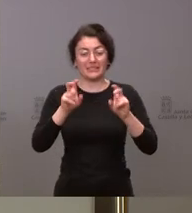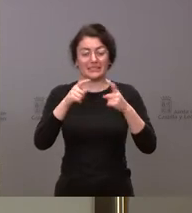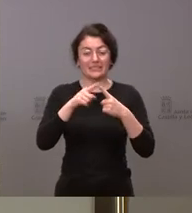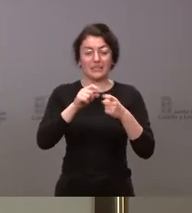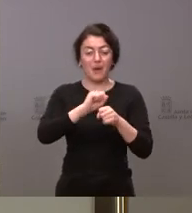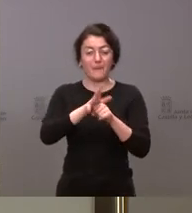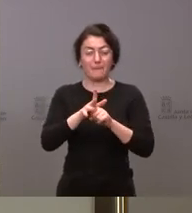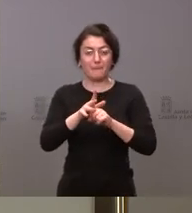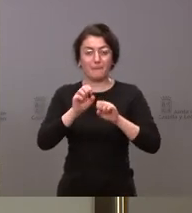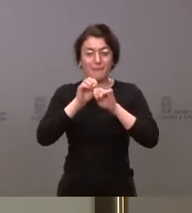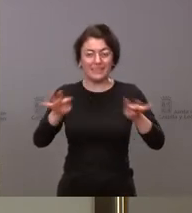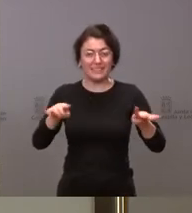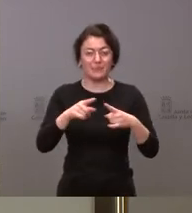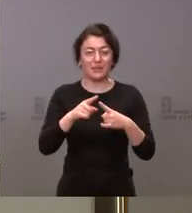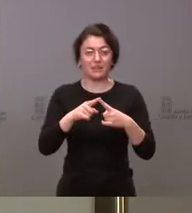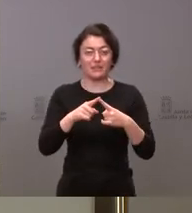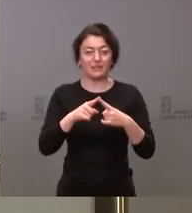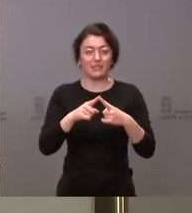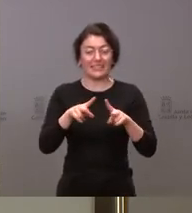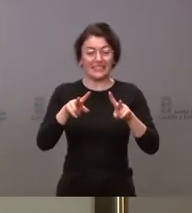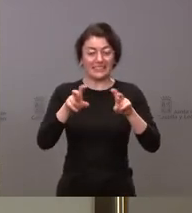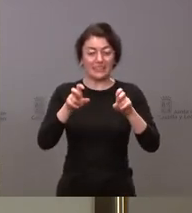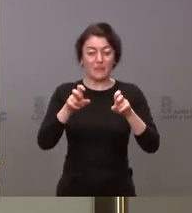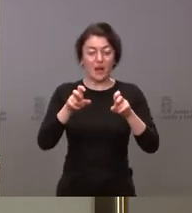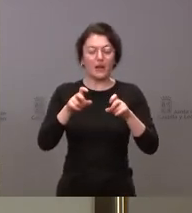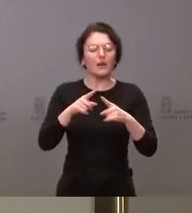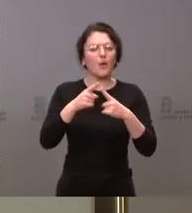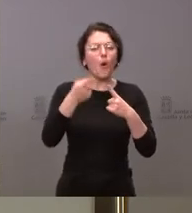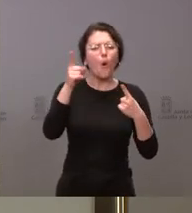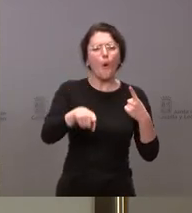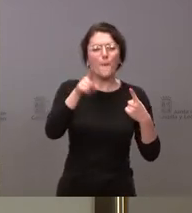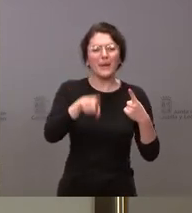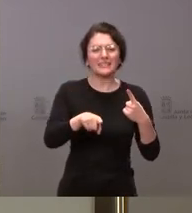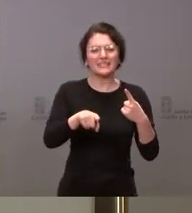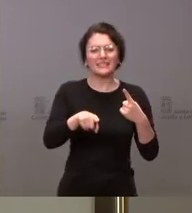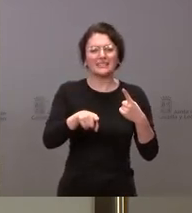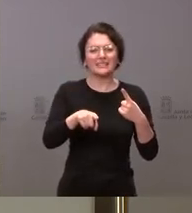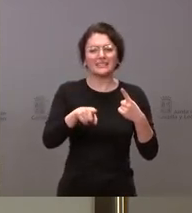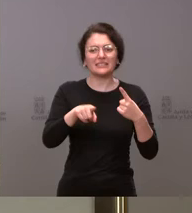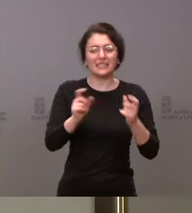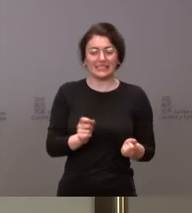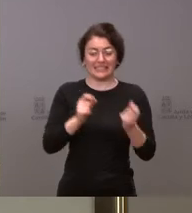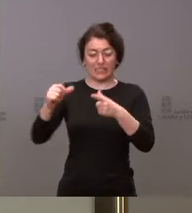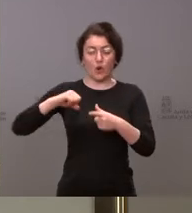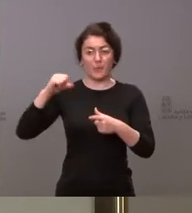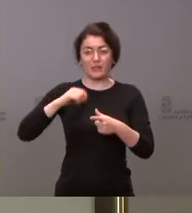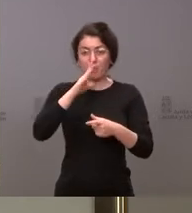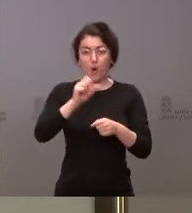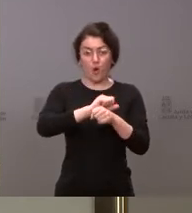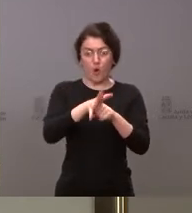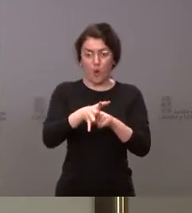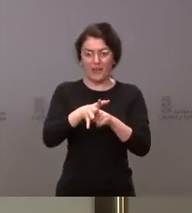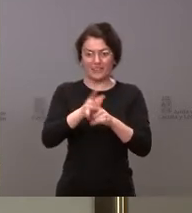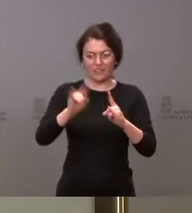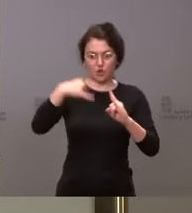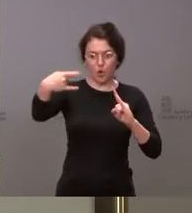En una semana los ingresos COVID se han, oye, perdón, en un mes se han duplicado en la comunidad. No sé si les preocupa esta situación y si tienen